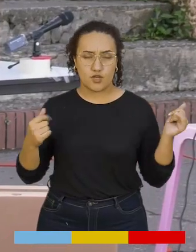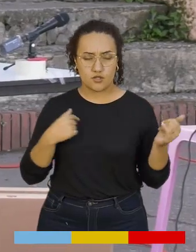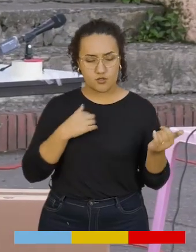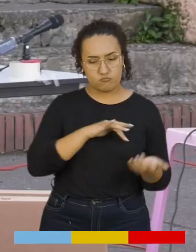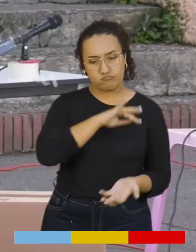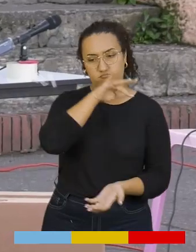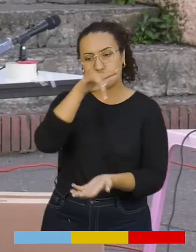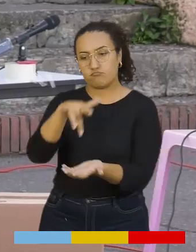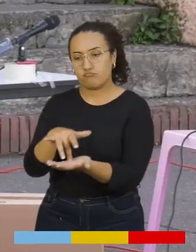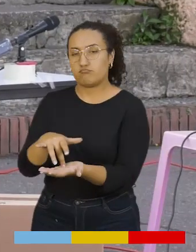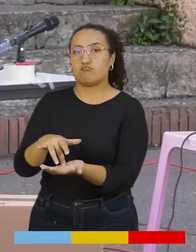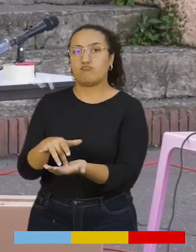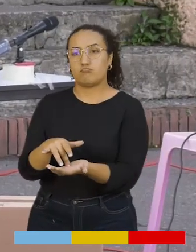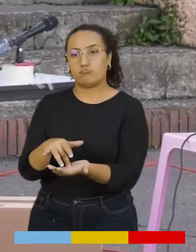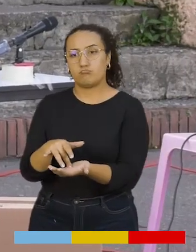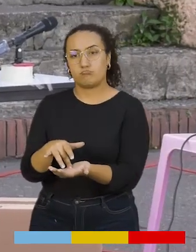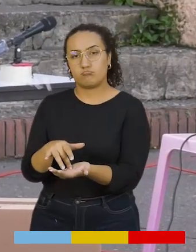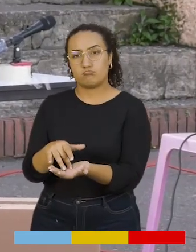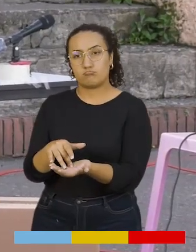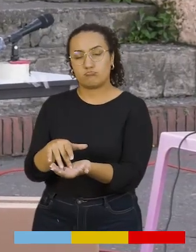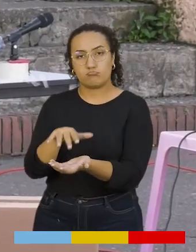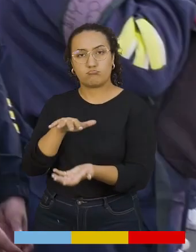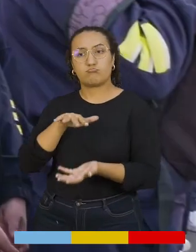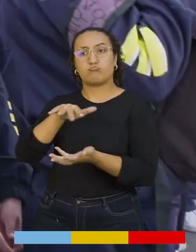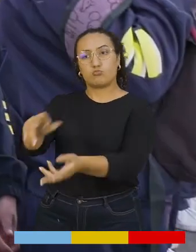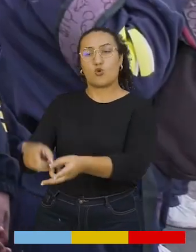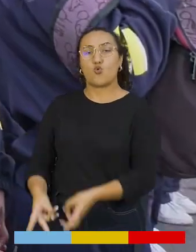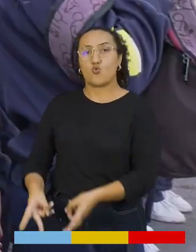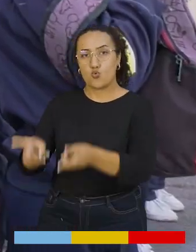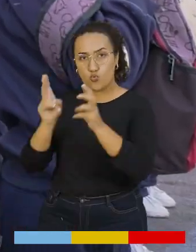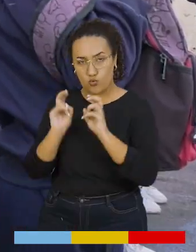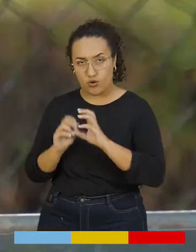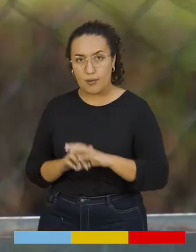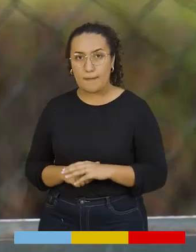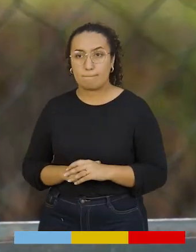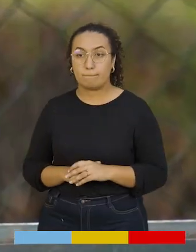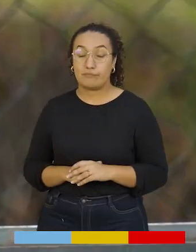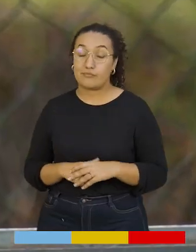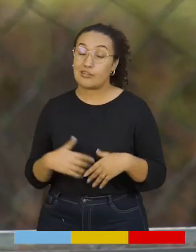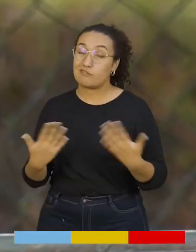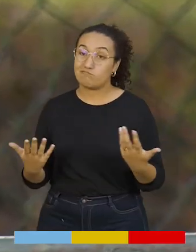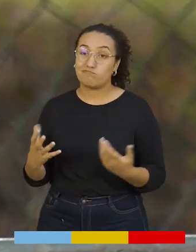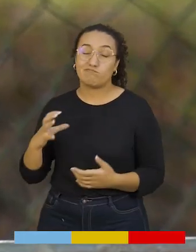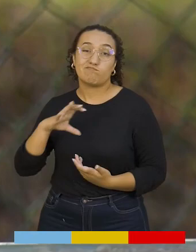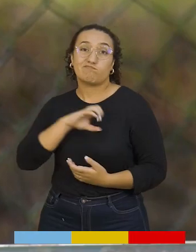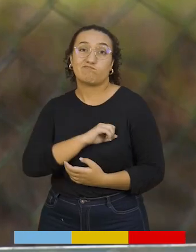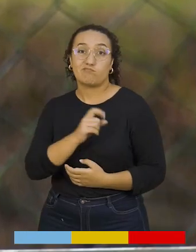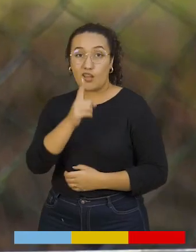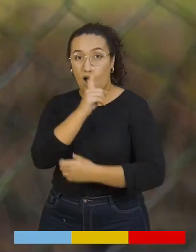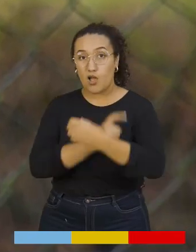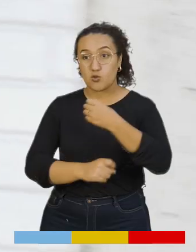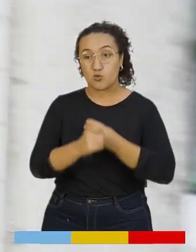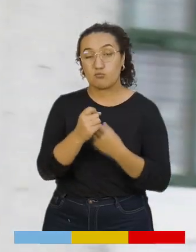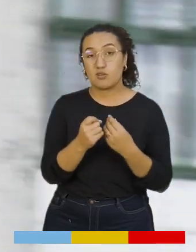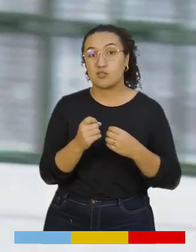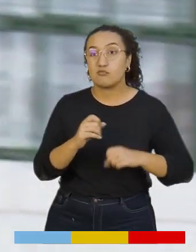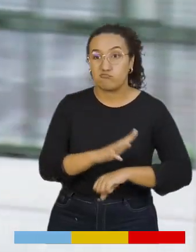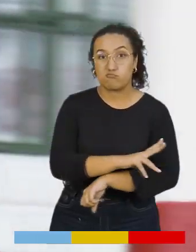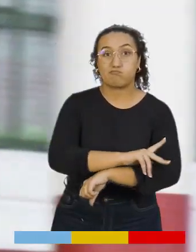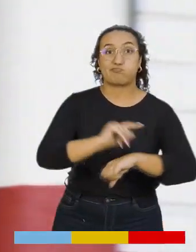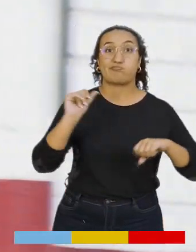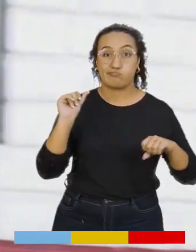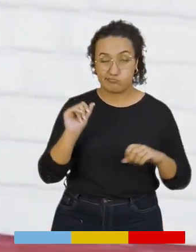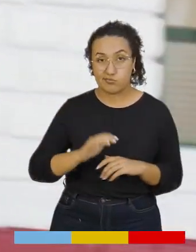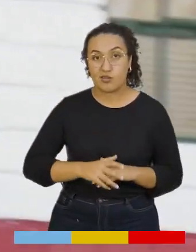feliz de poder estar acá haciendo esta reposición de elementos que nunca debieron perderse